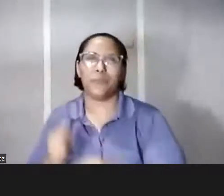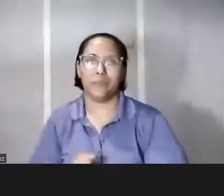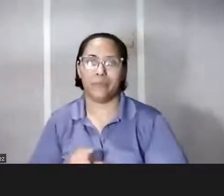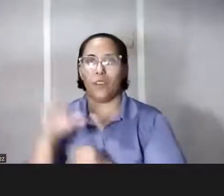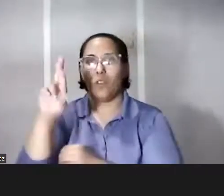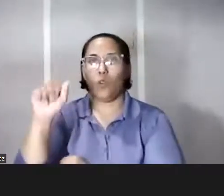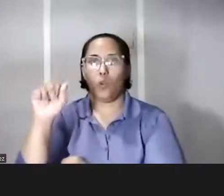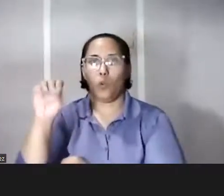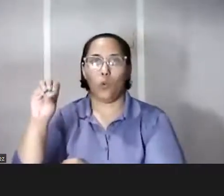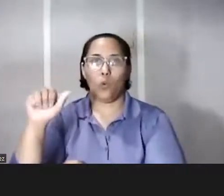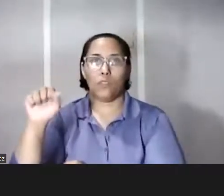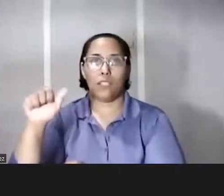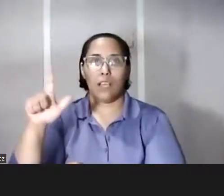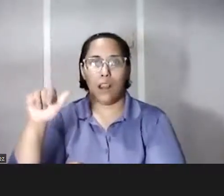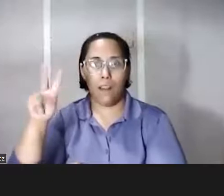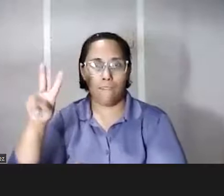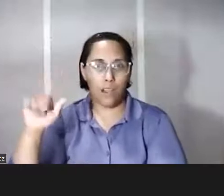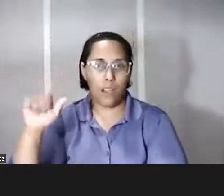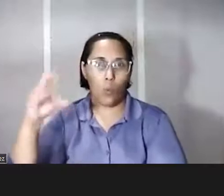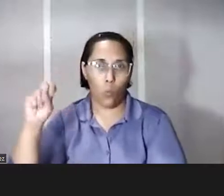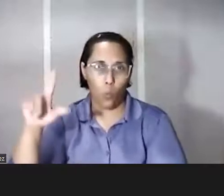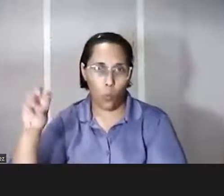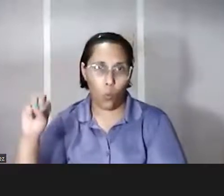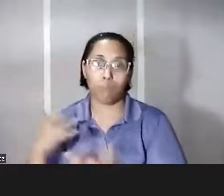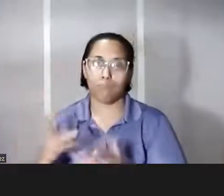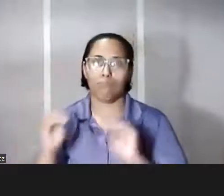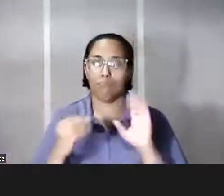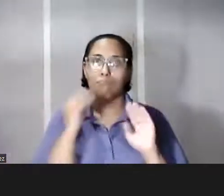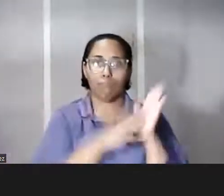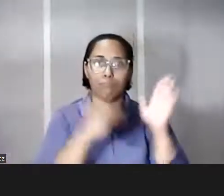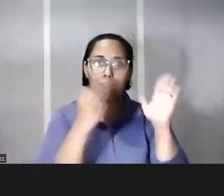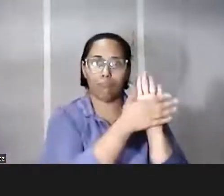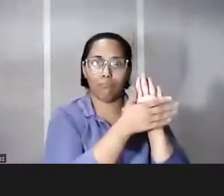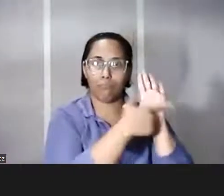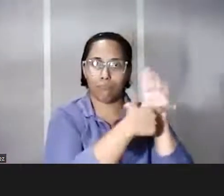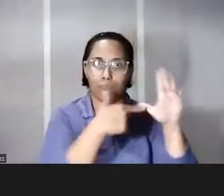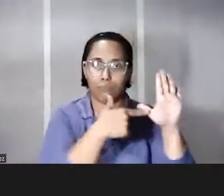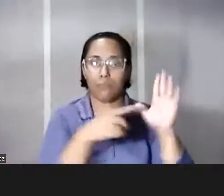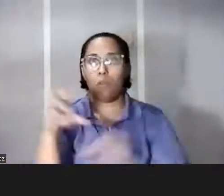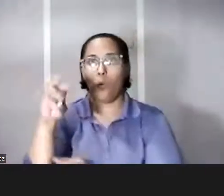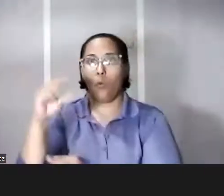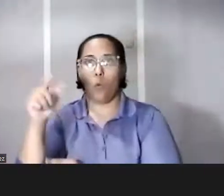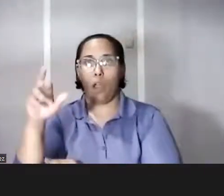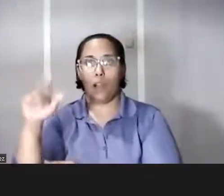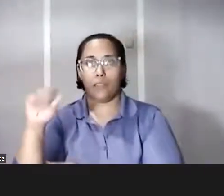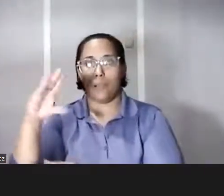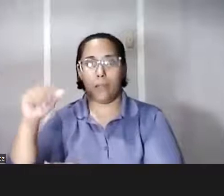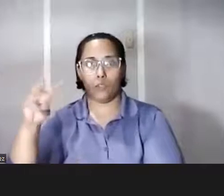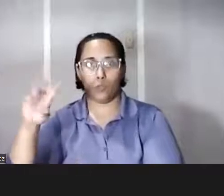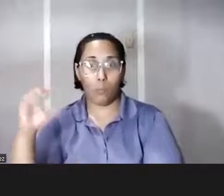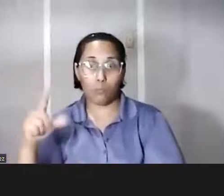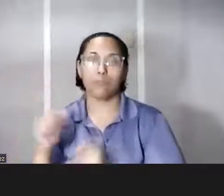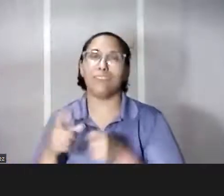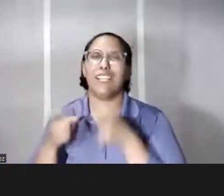Rolón me prestó y es una imagen del montaje porque ustedes saben que en la Guaracha del Macho Camacho el hilo conductor es el